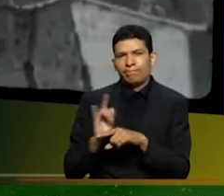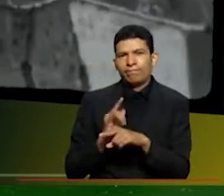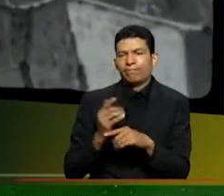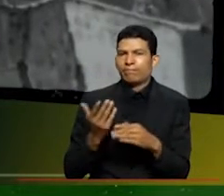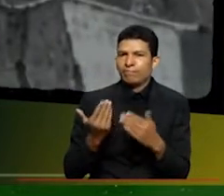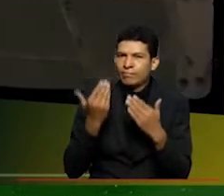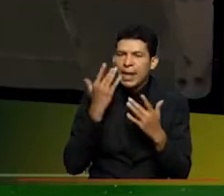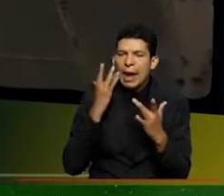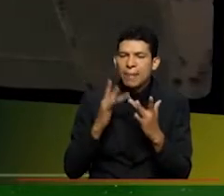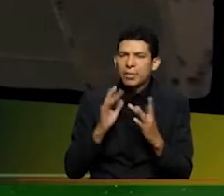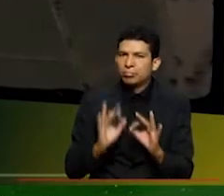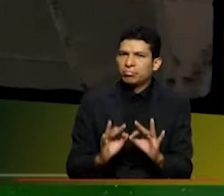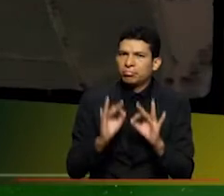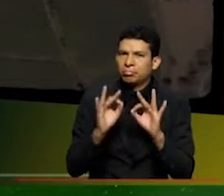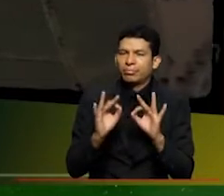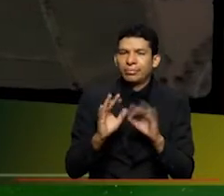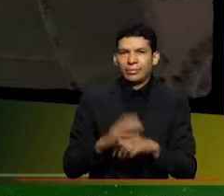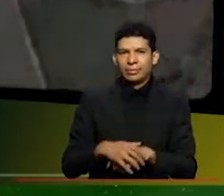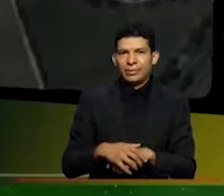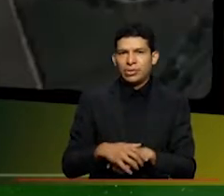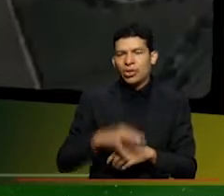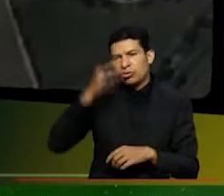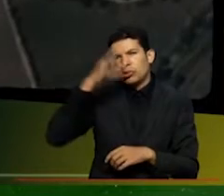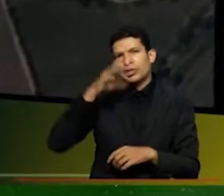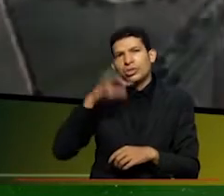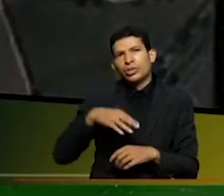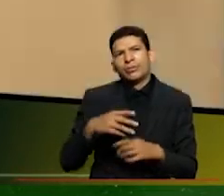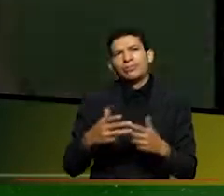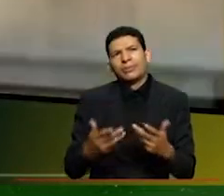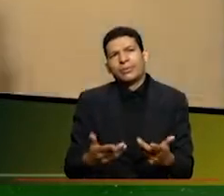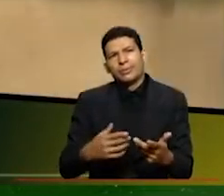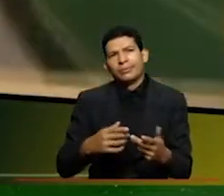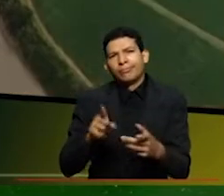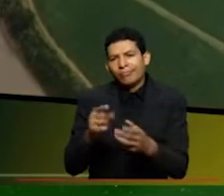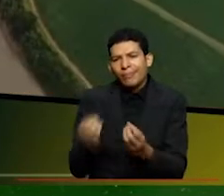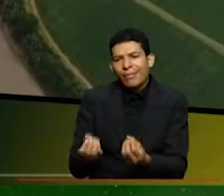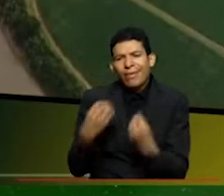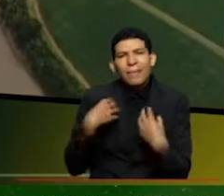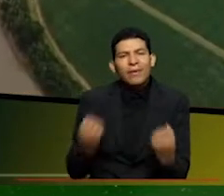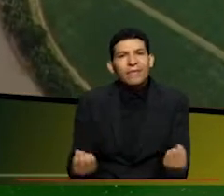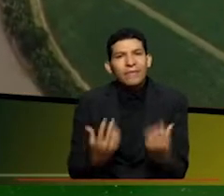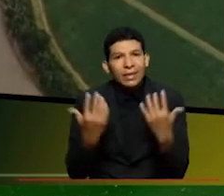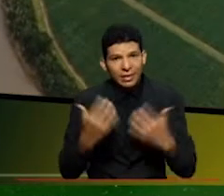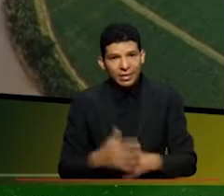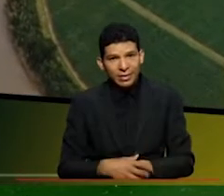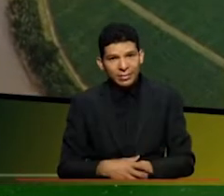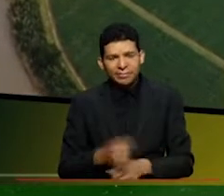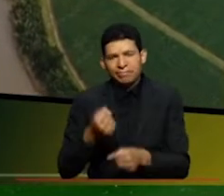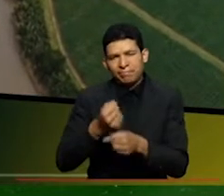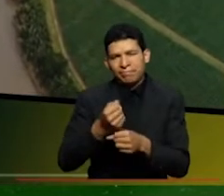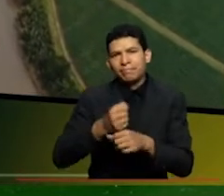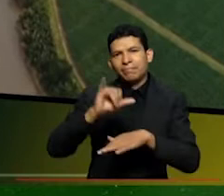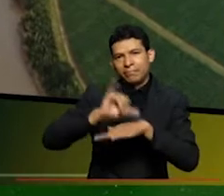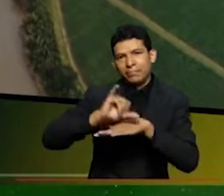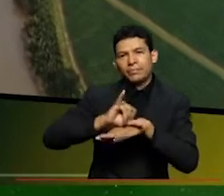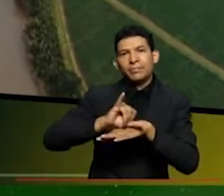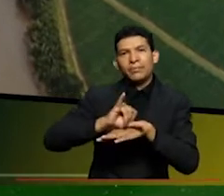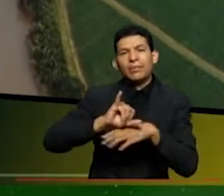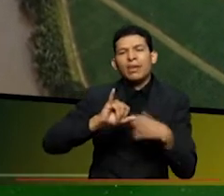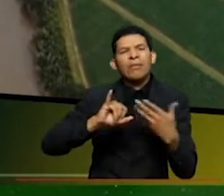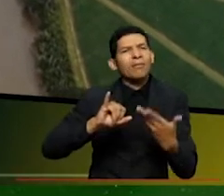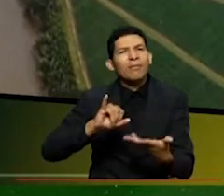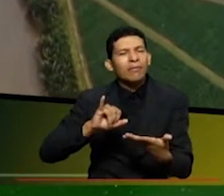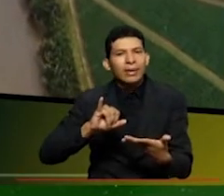racional del recurso y no contaminarlo porque es el recurso que nos da la vida entonces el trabajo que hacen las instituciones va a estar